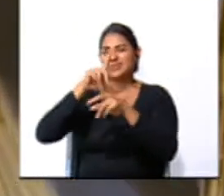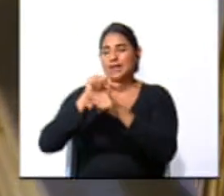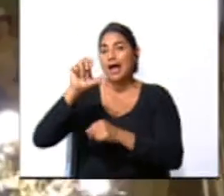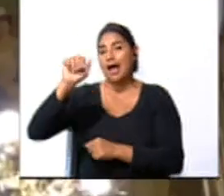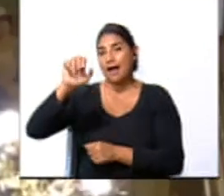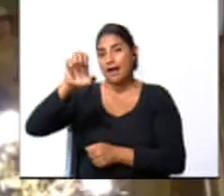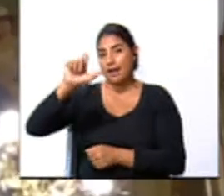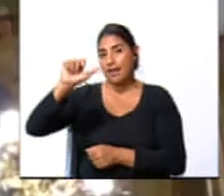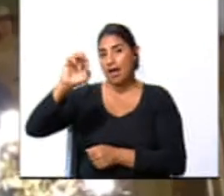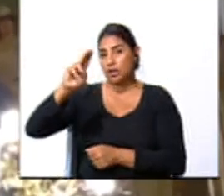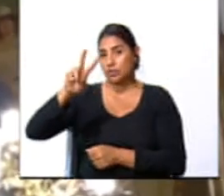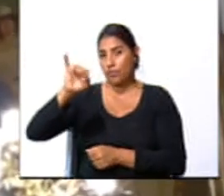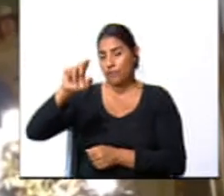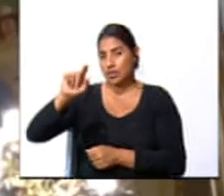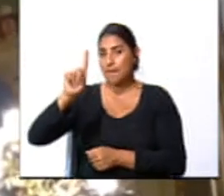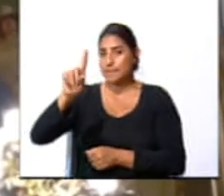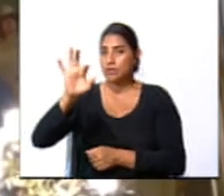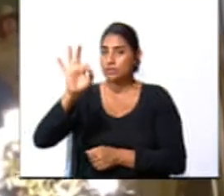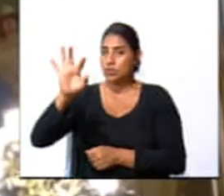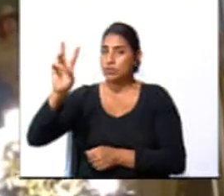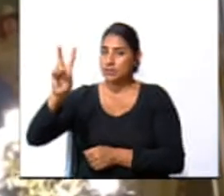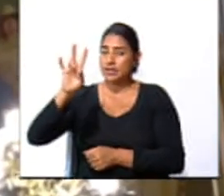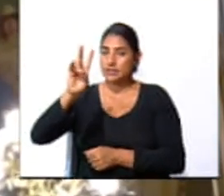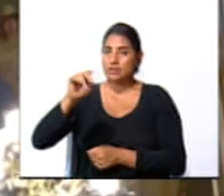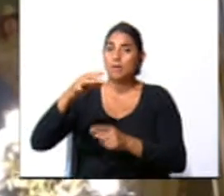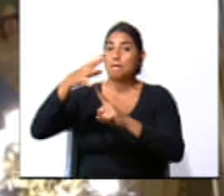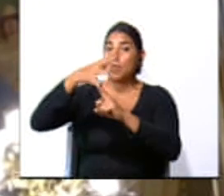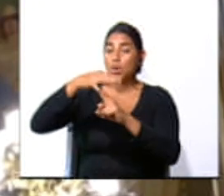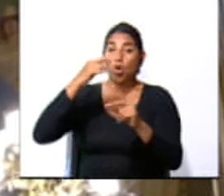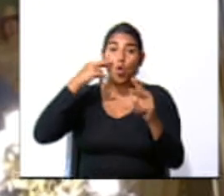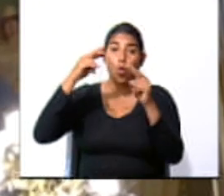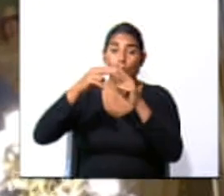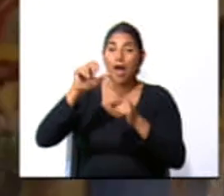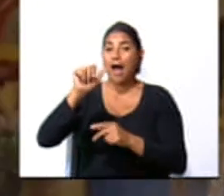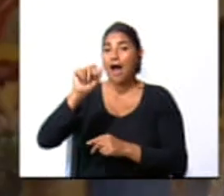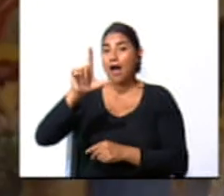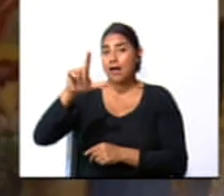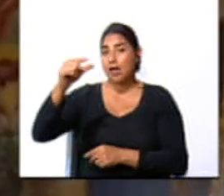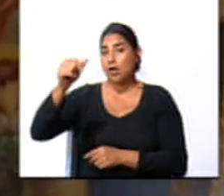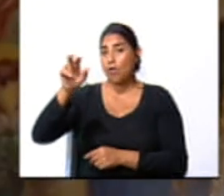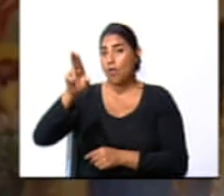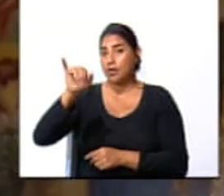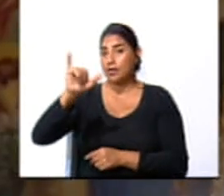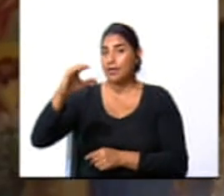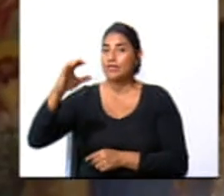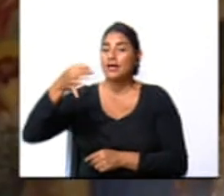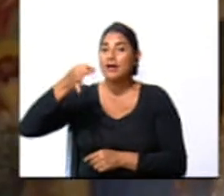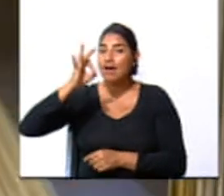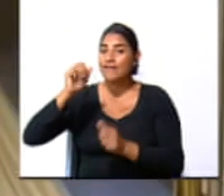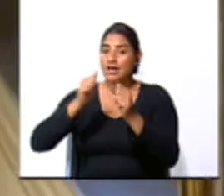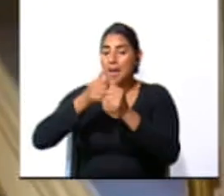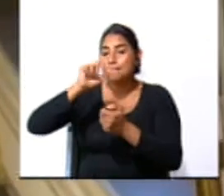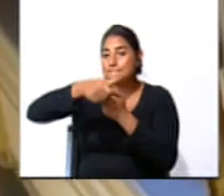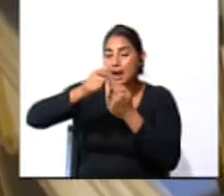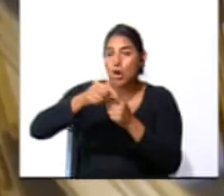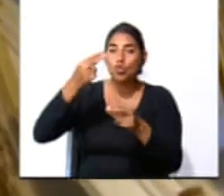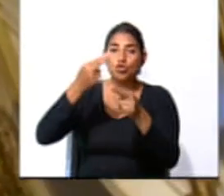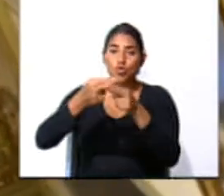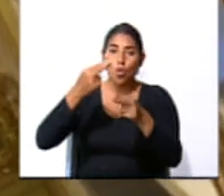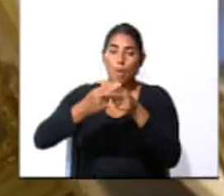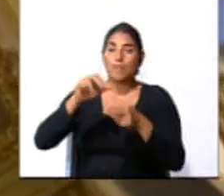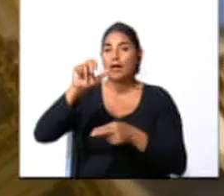1897, conocido popularmente como la alegoría del café y el banano, cuyo nombre oficial es